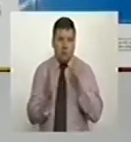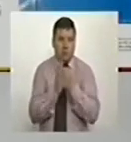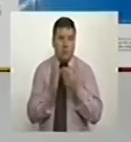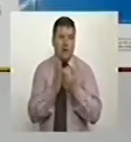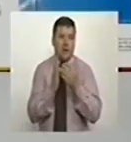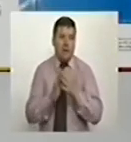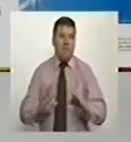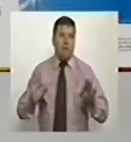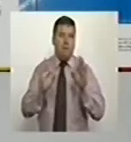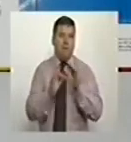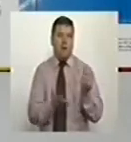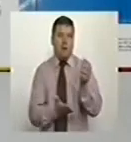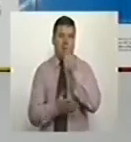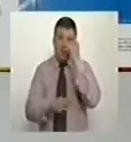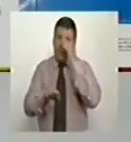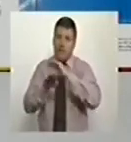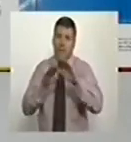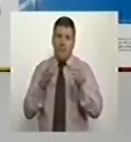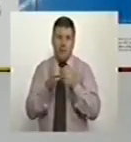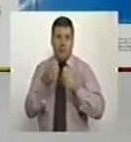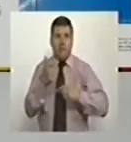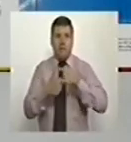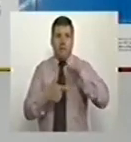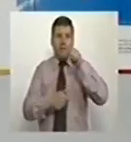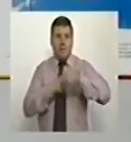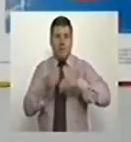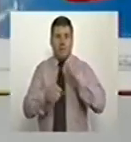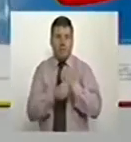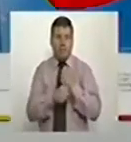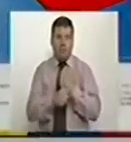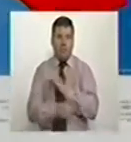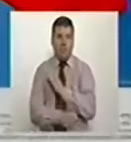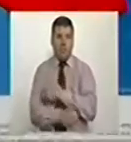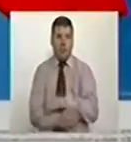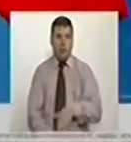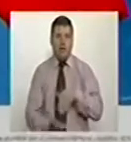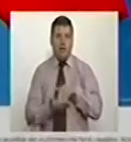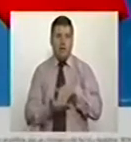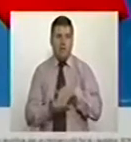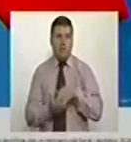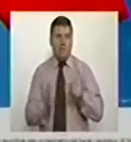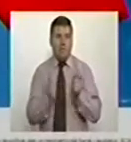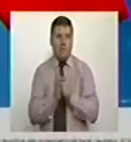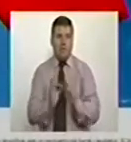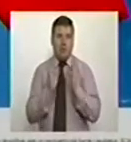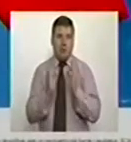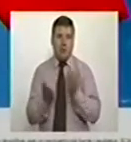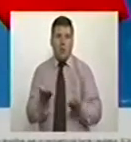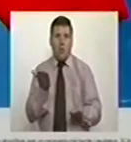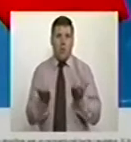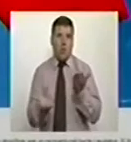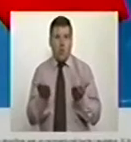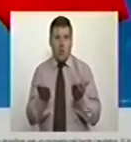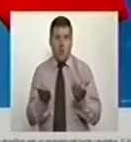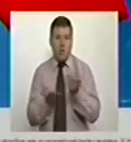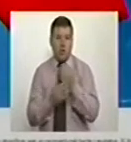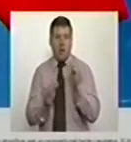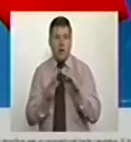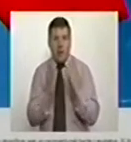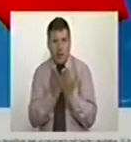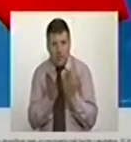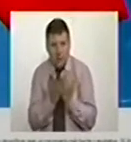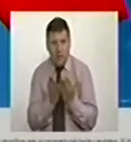importantes y mejores indicadores de desempeño. fortaleció la calidad y la equidad en la educación